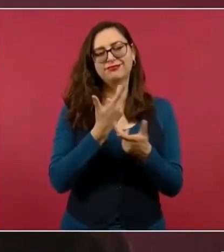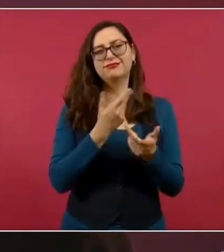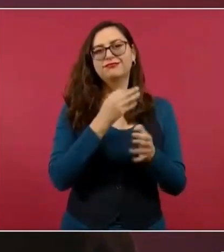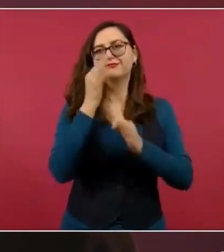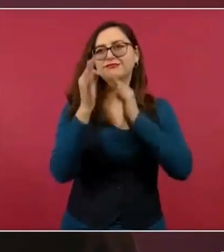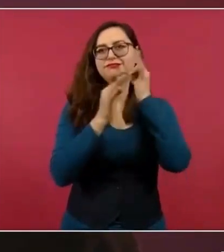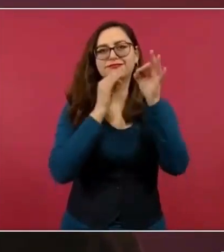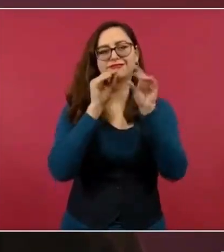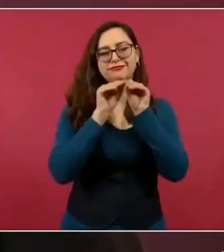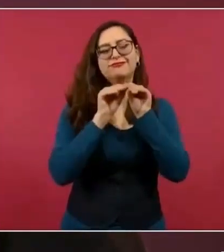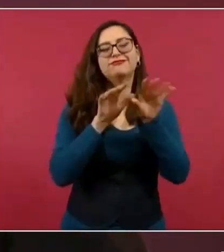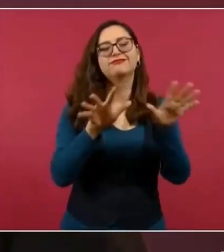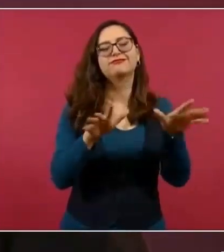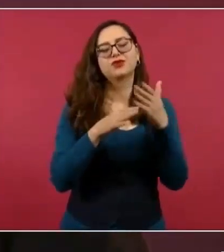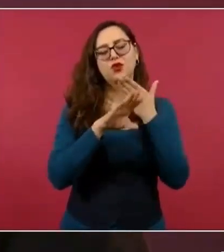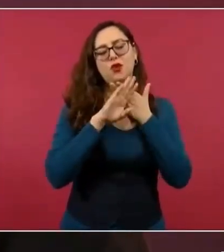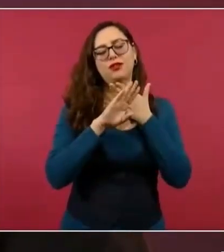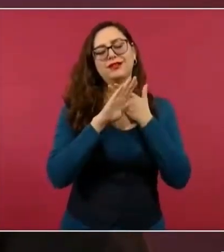No.